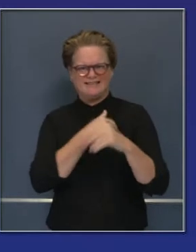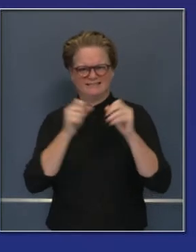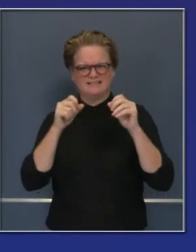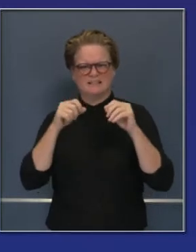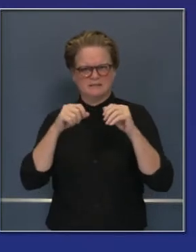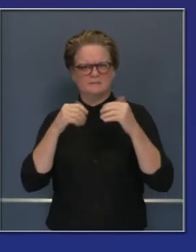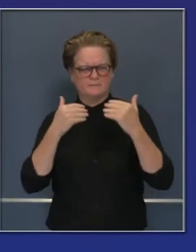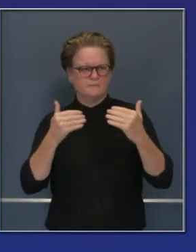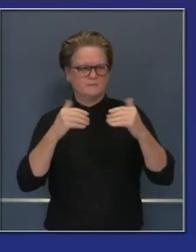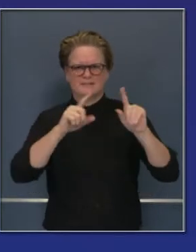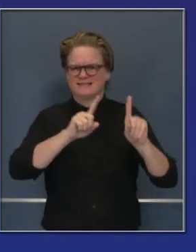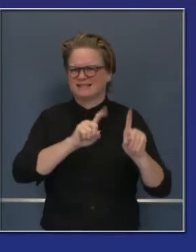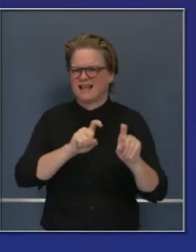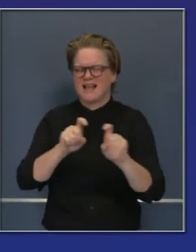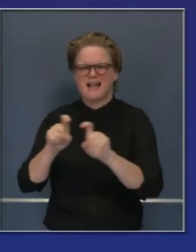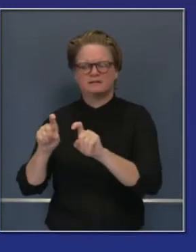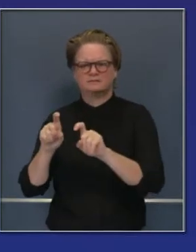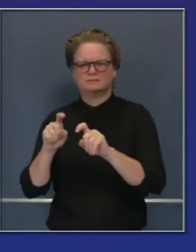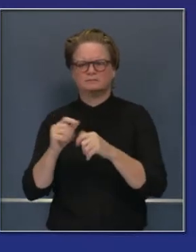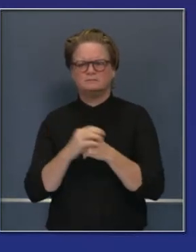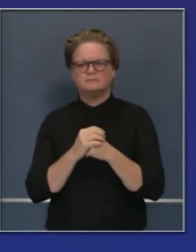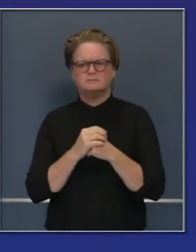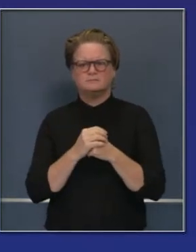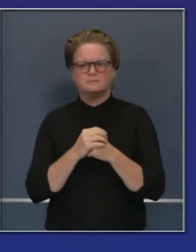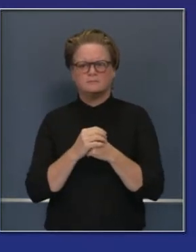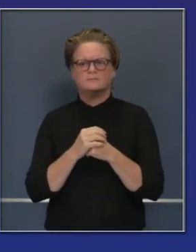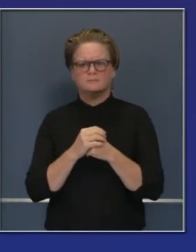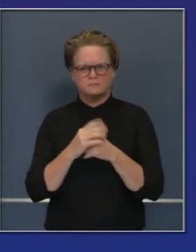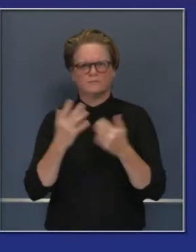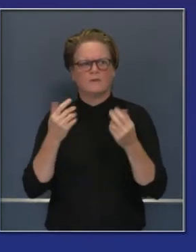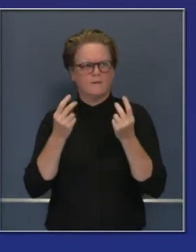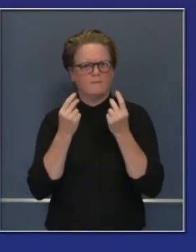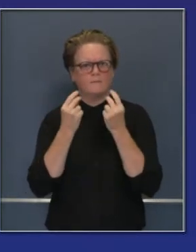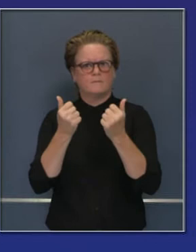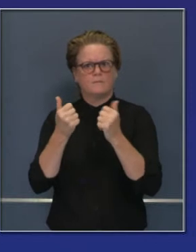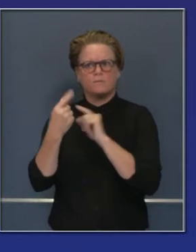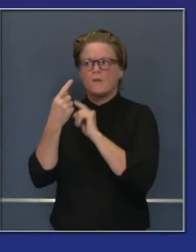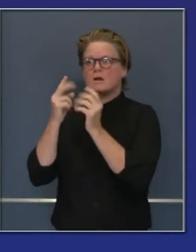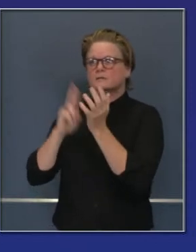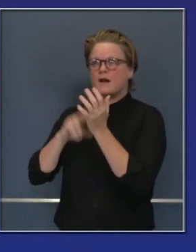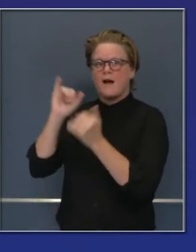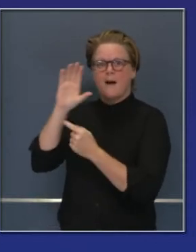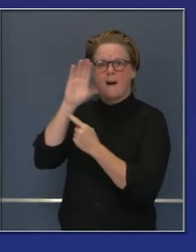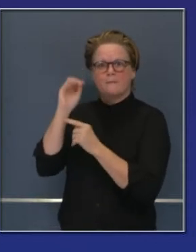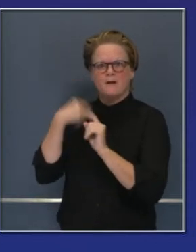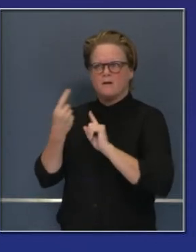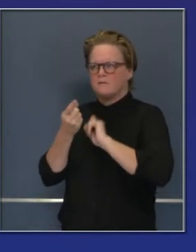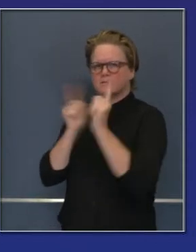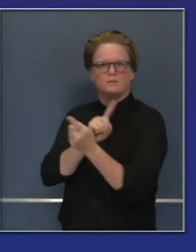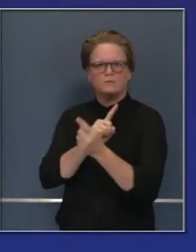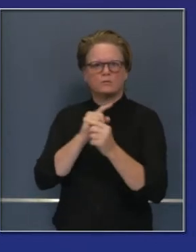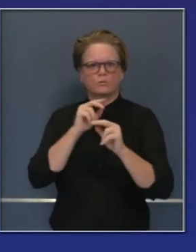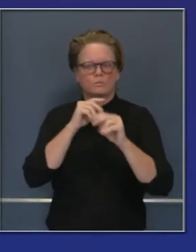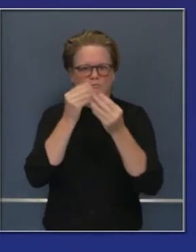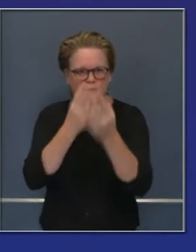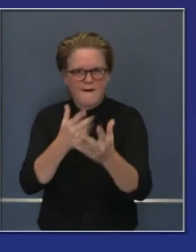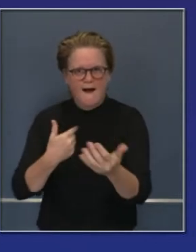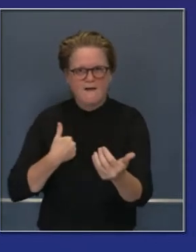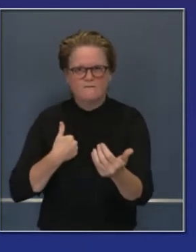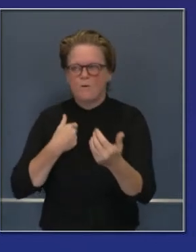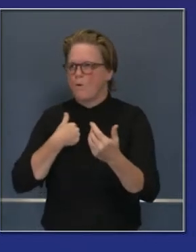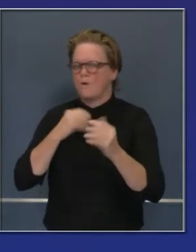una mayor capacidad de pruebas con unas 150 mil pruebas PCR cada día. Ese